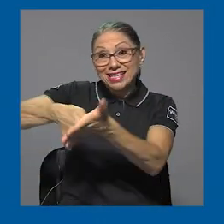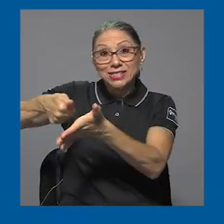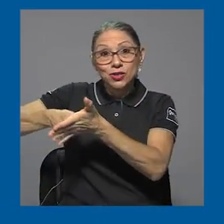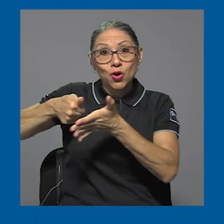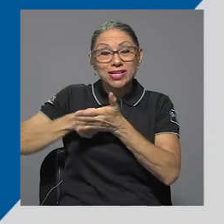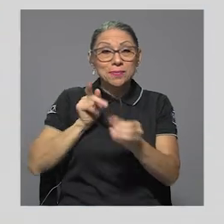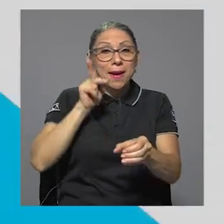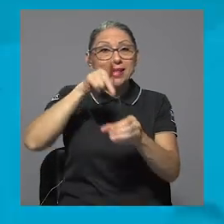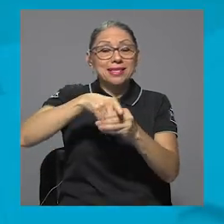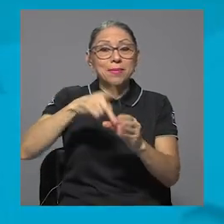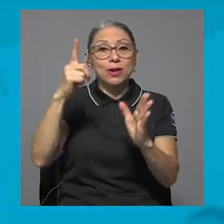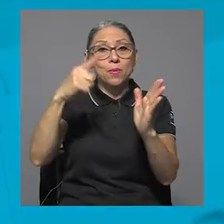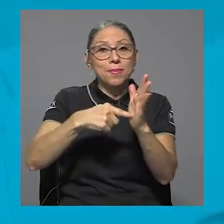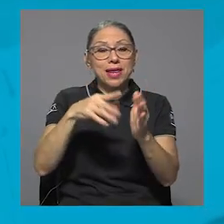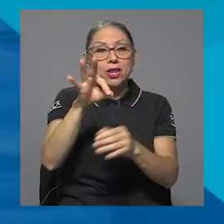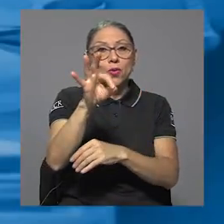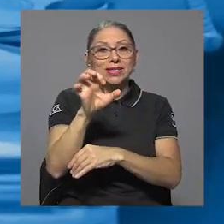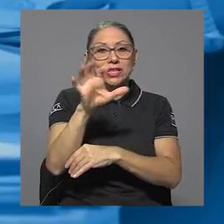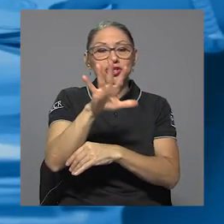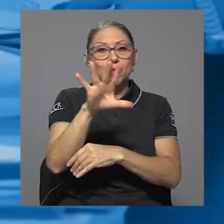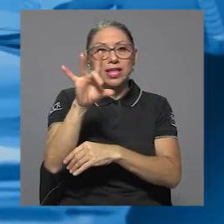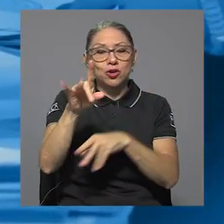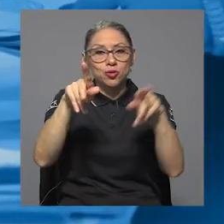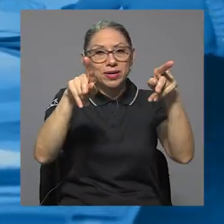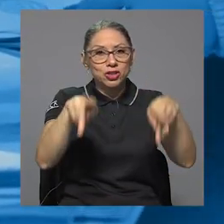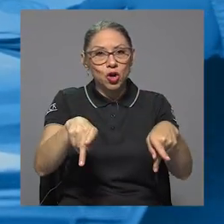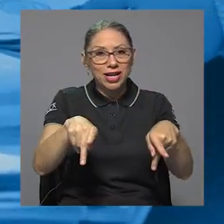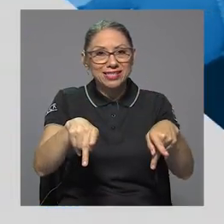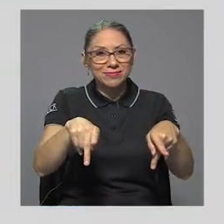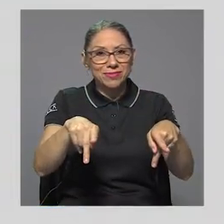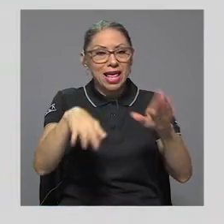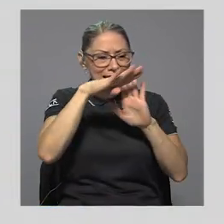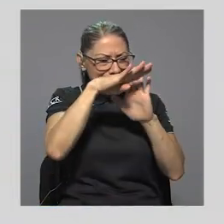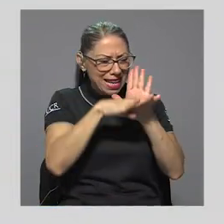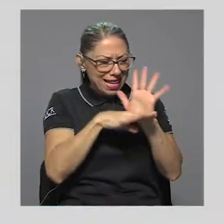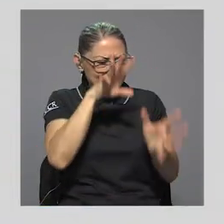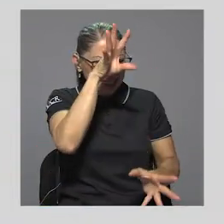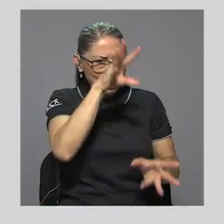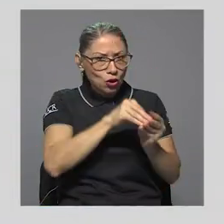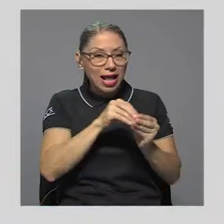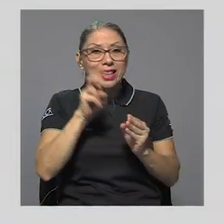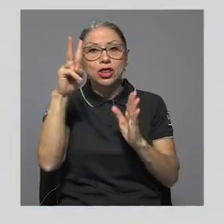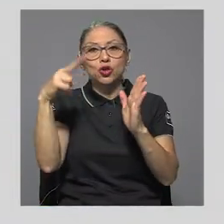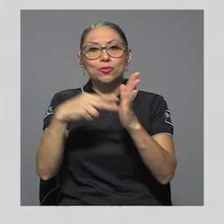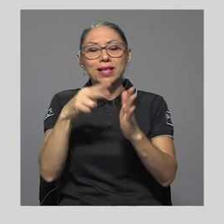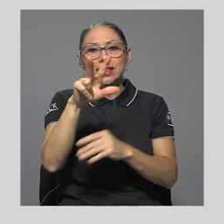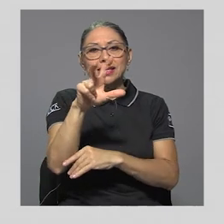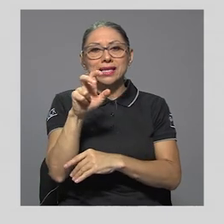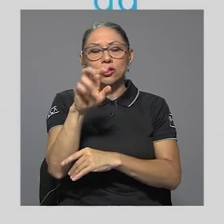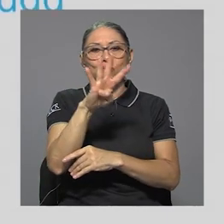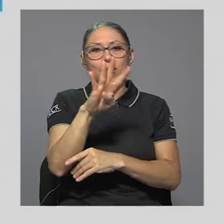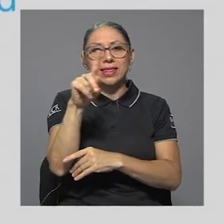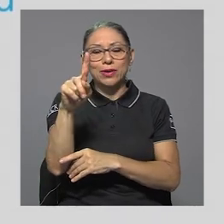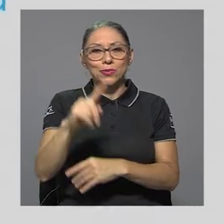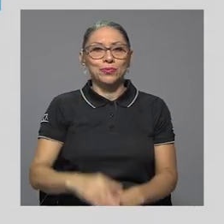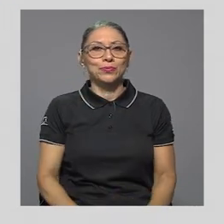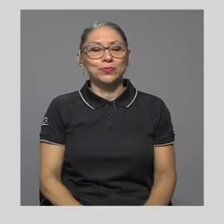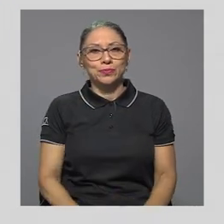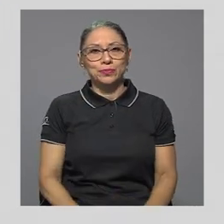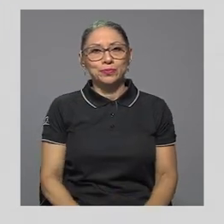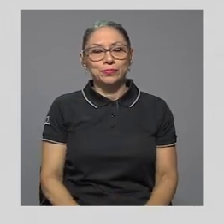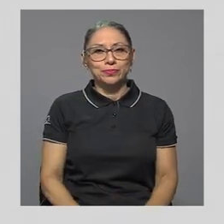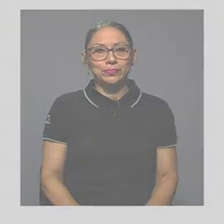participaron 1.958 personas de un padrón de 2.341 electores.